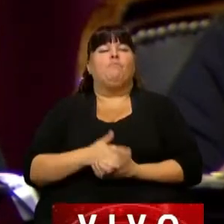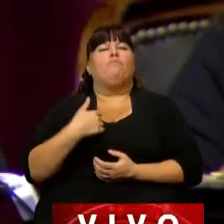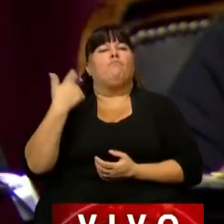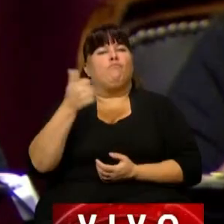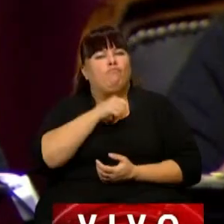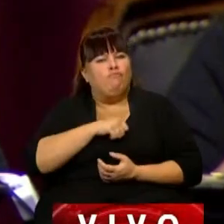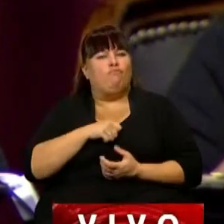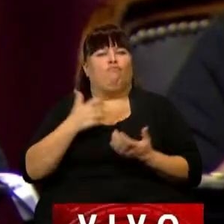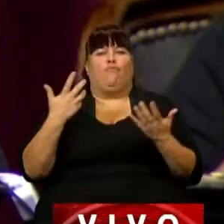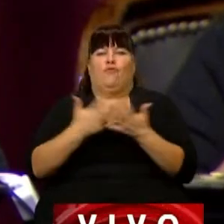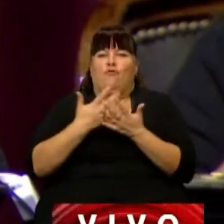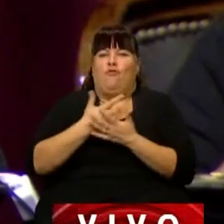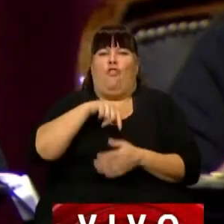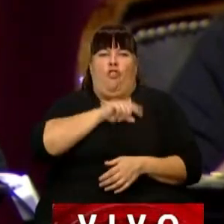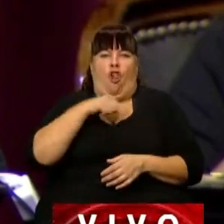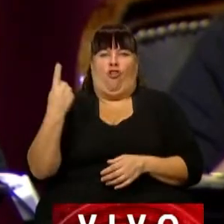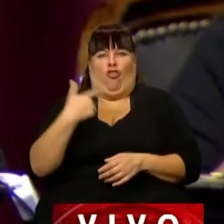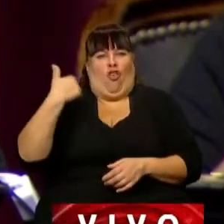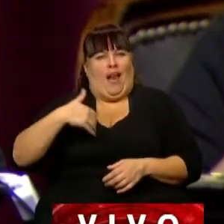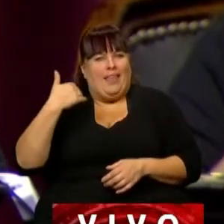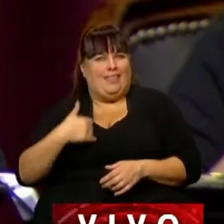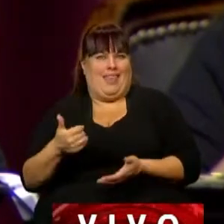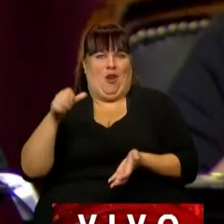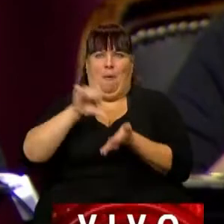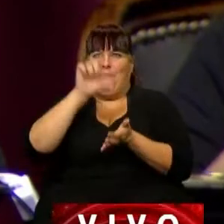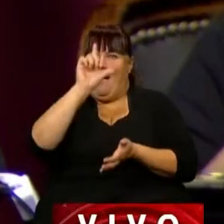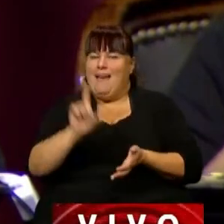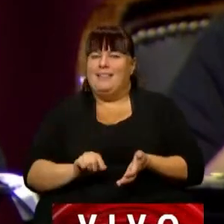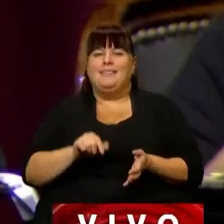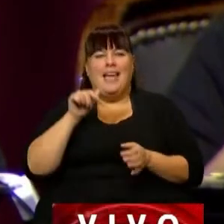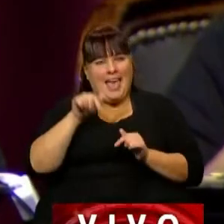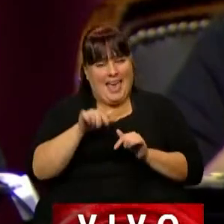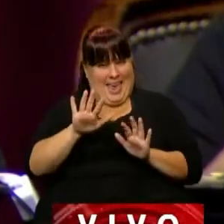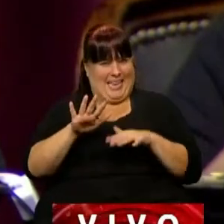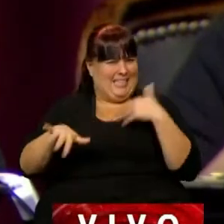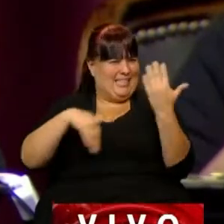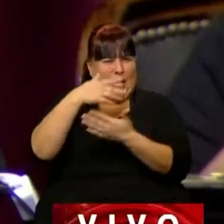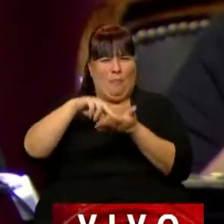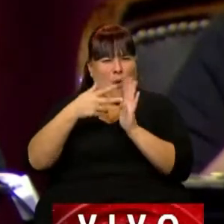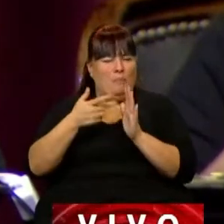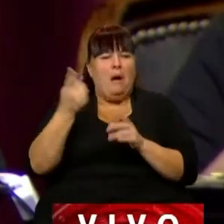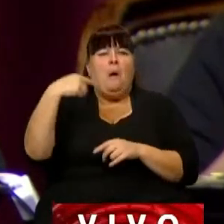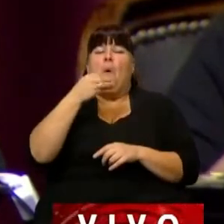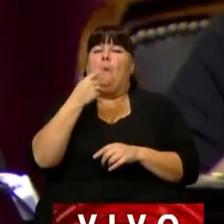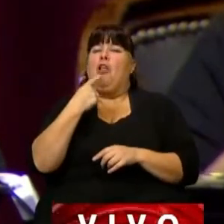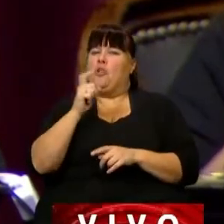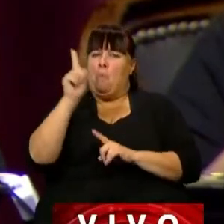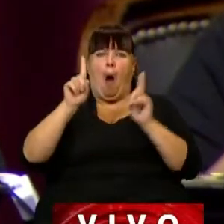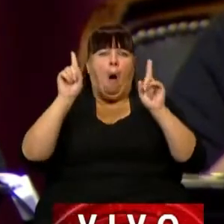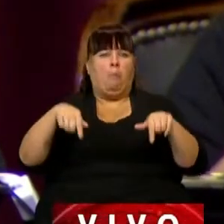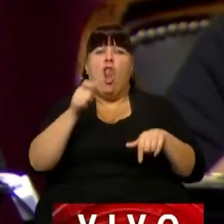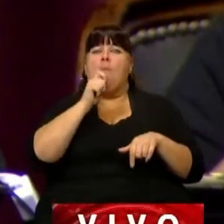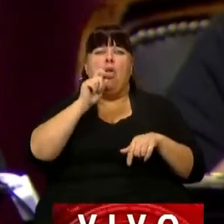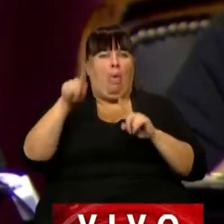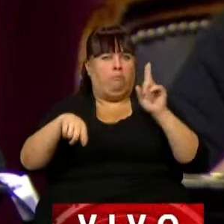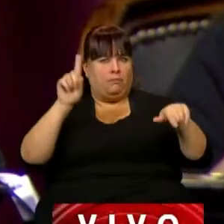daño, nos hace mal como argentinos, como país, este escándalo que pasó casi desapercibido para muchos medios